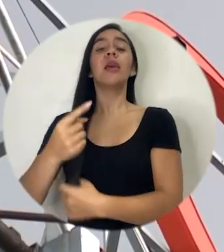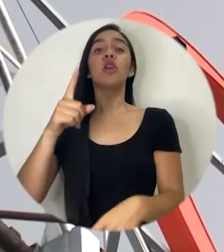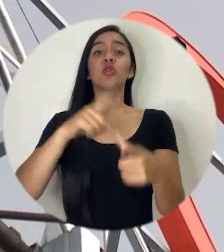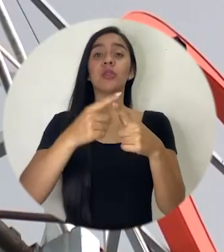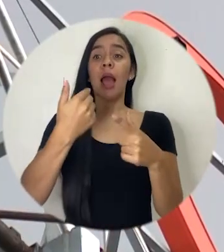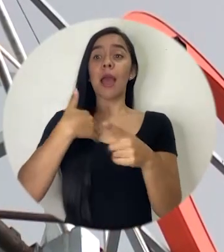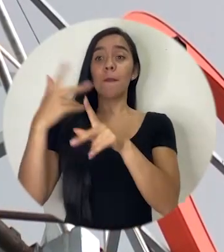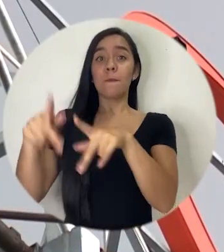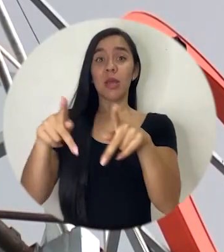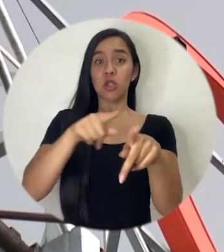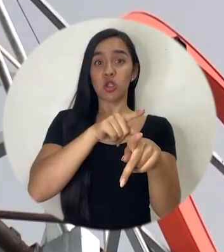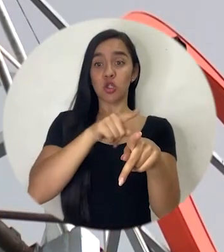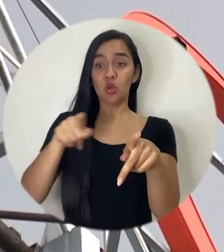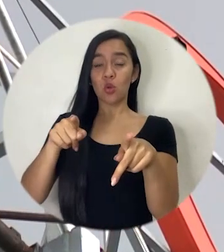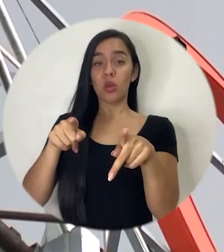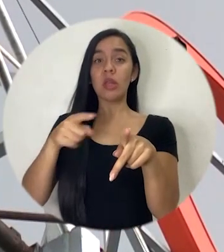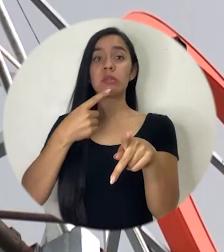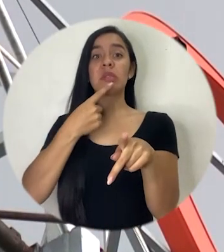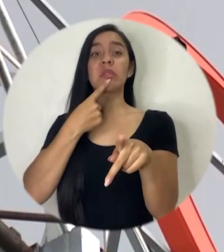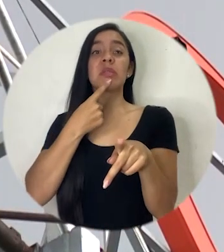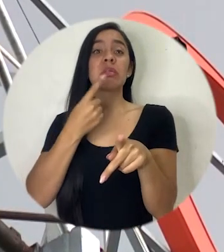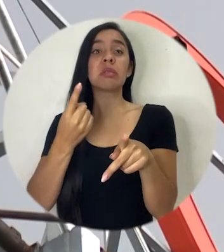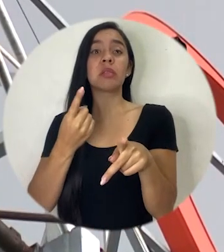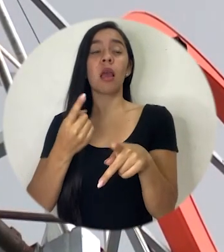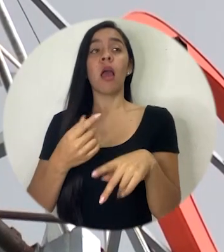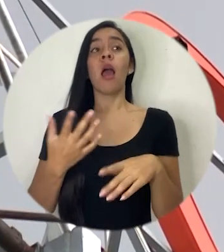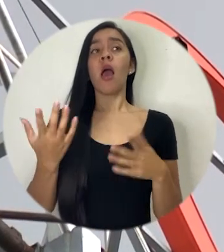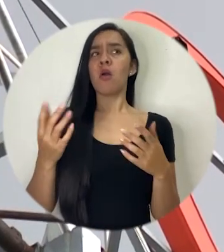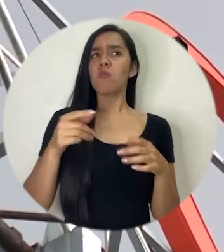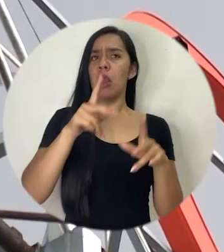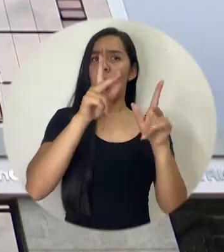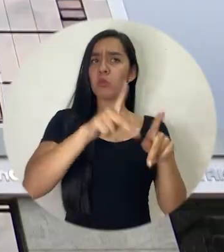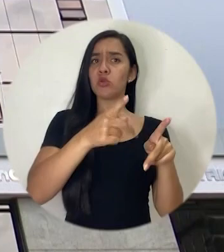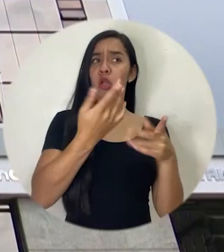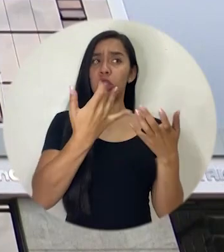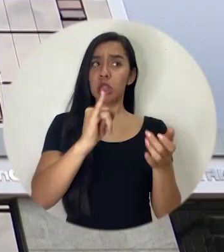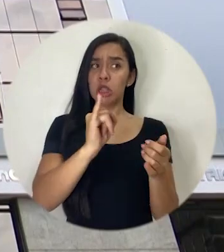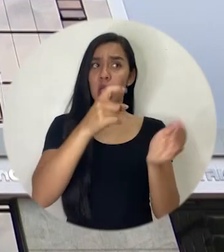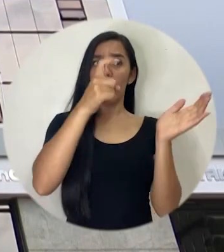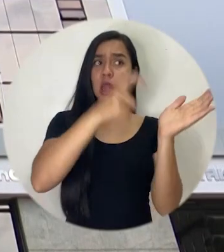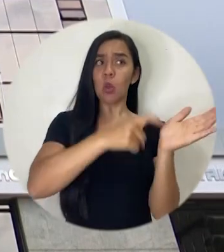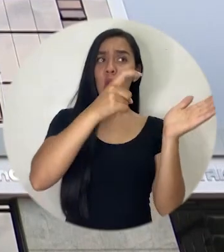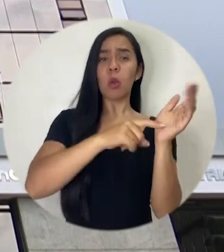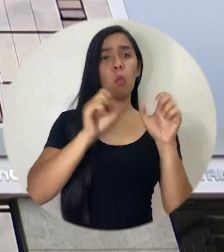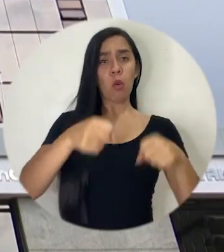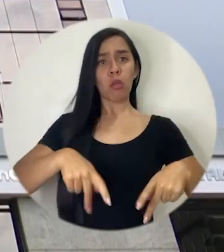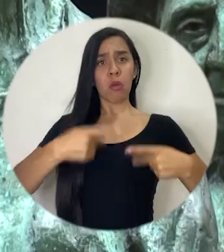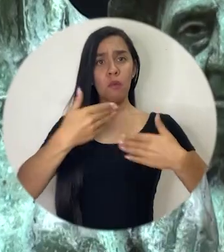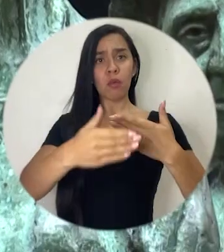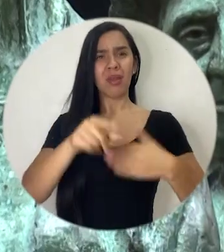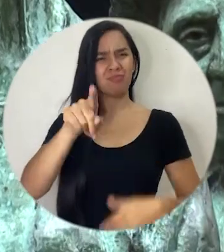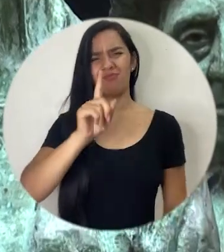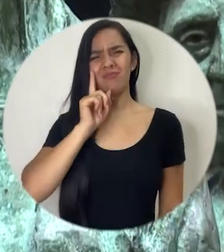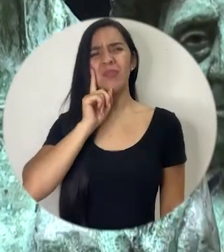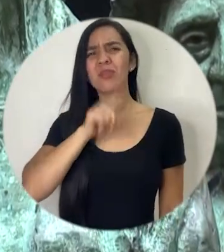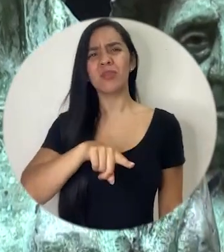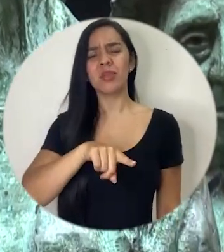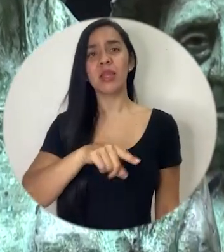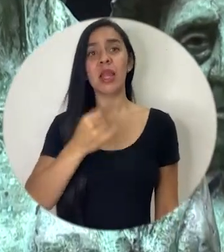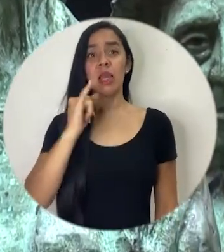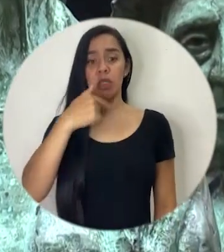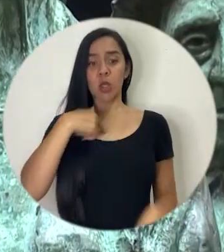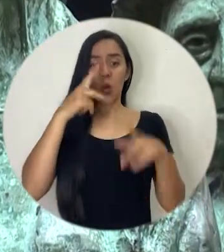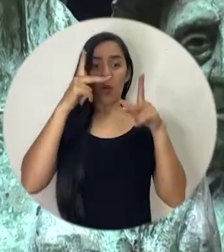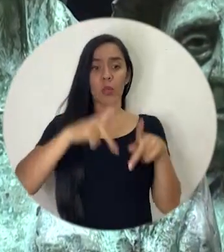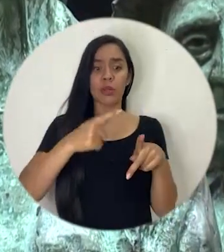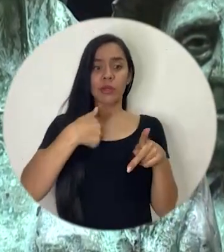que alguien puede vivir bien con préstamos eso es mentira un faltante de